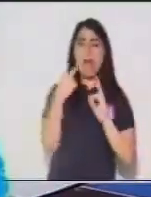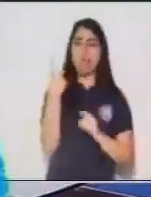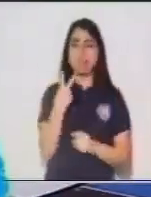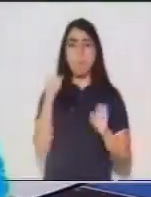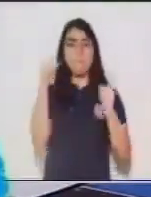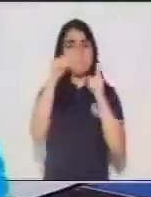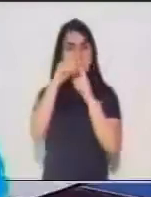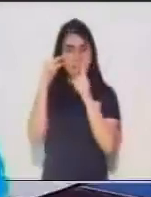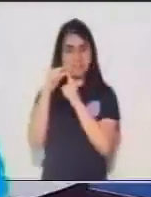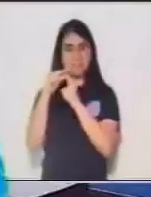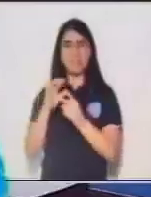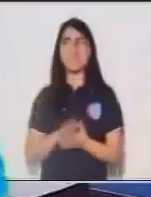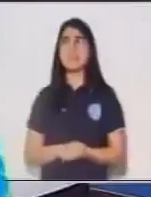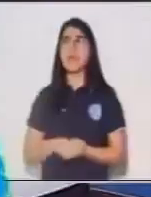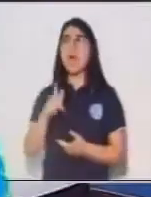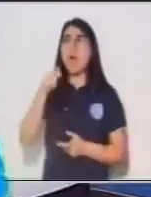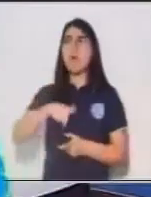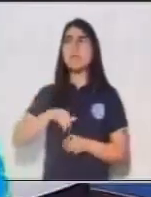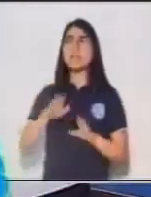que tú puedas observar.